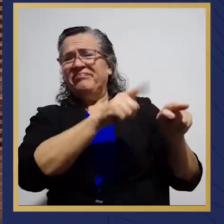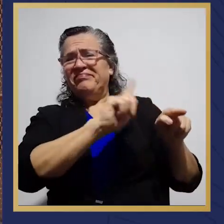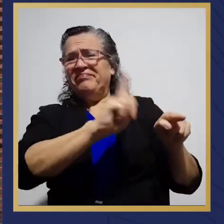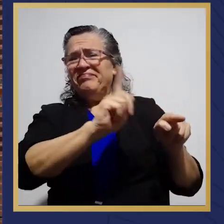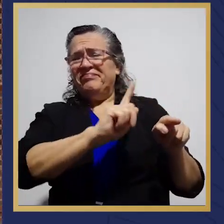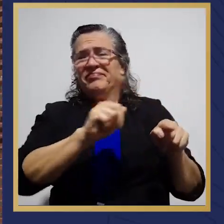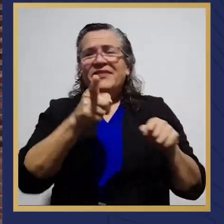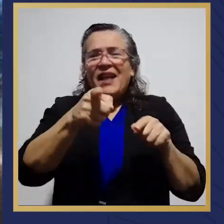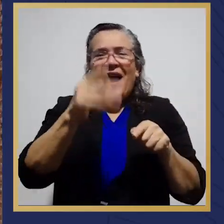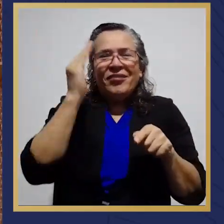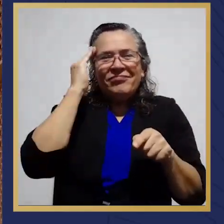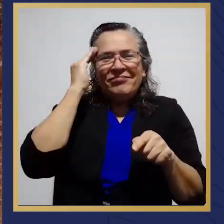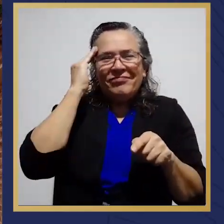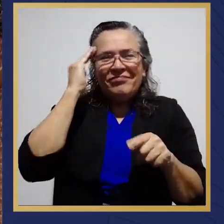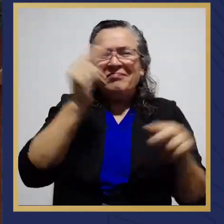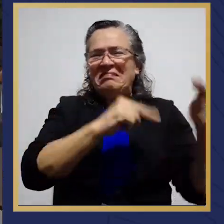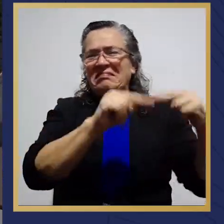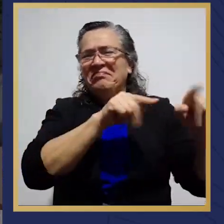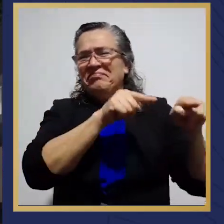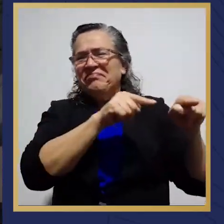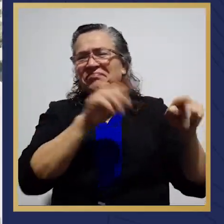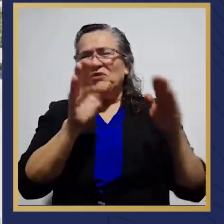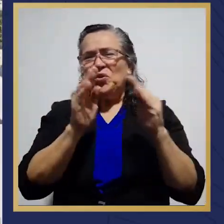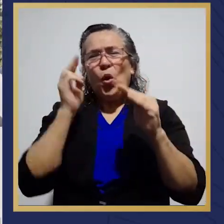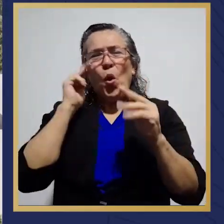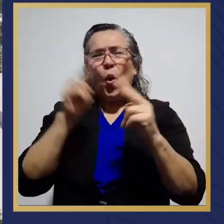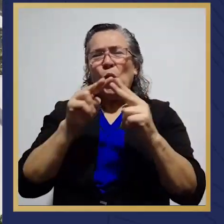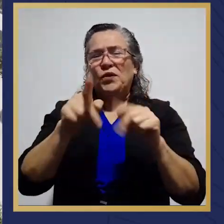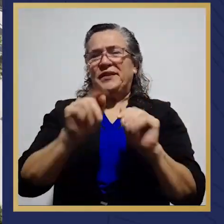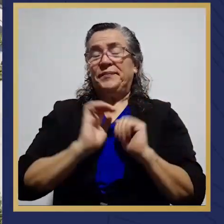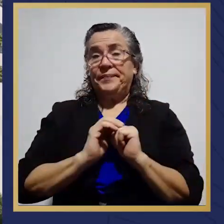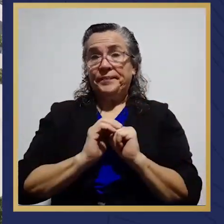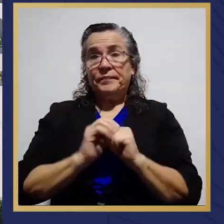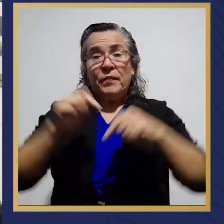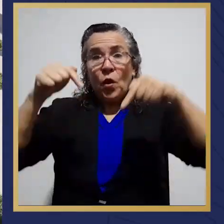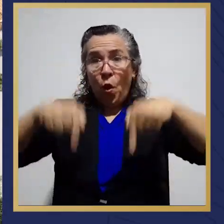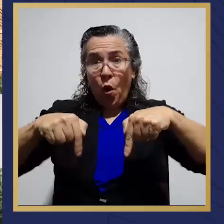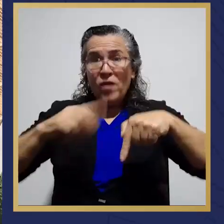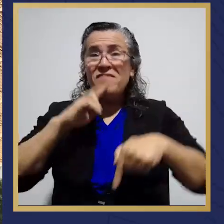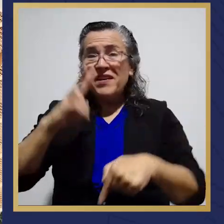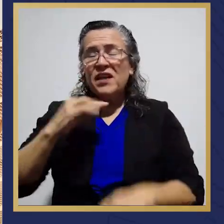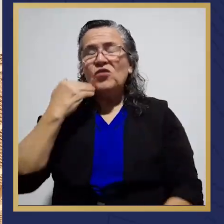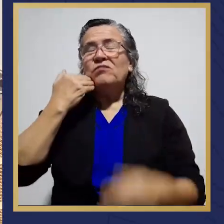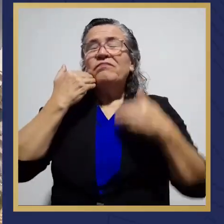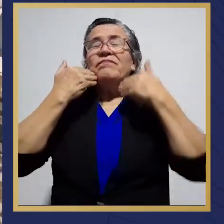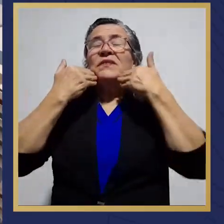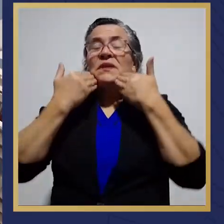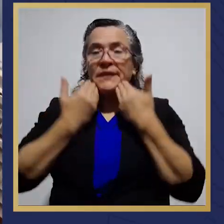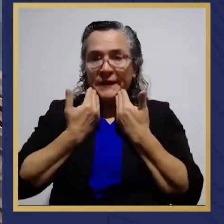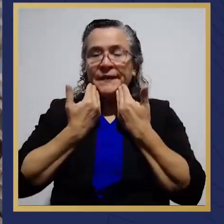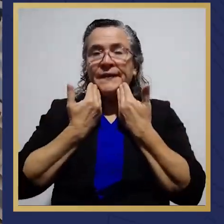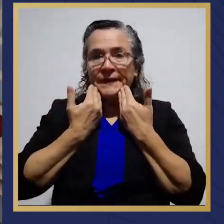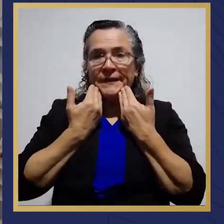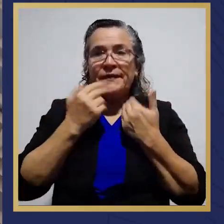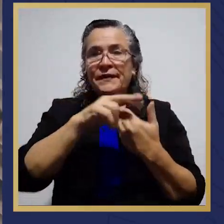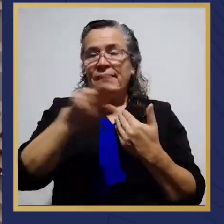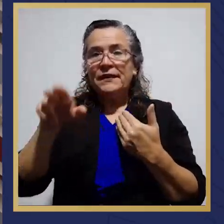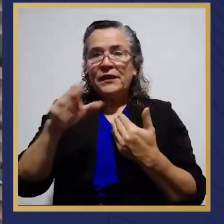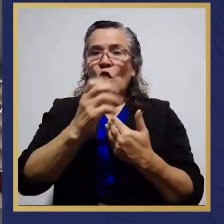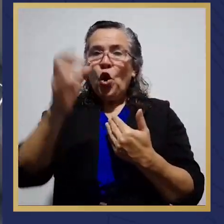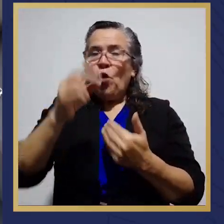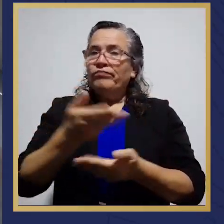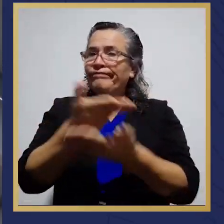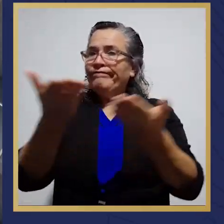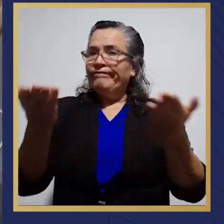de ese tema, de ese negocio, porque lo conocen muy bien. Hoy verdaderamente estoy triste, compatriotas,